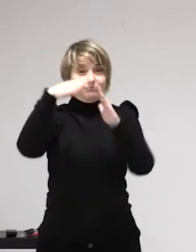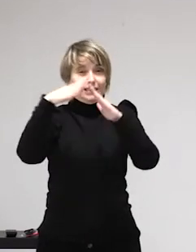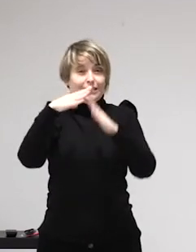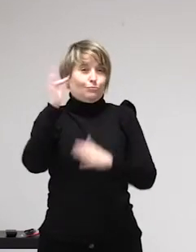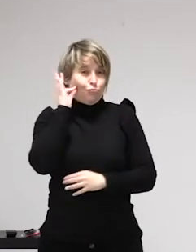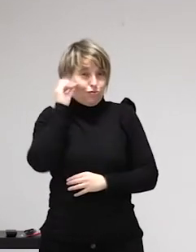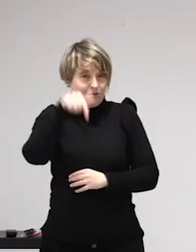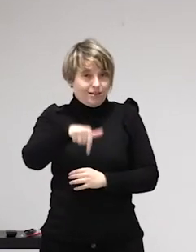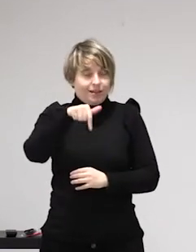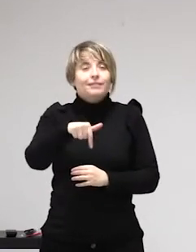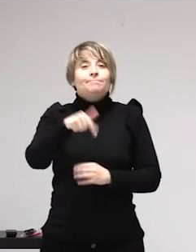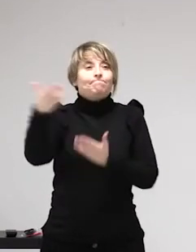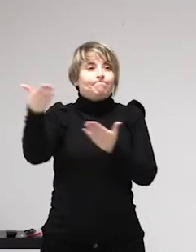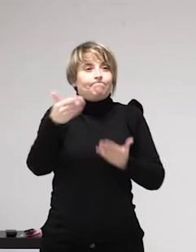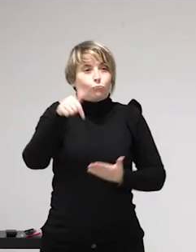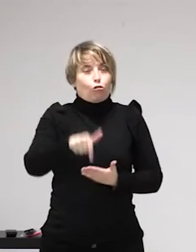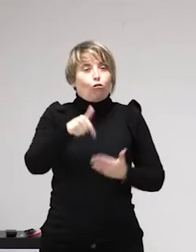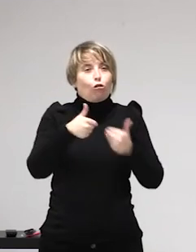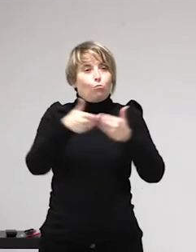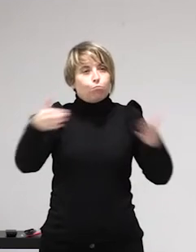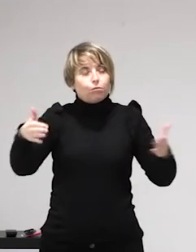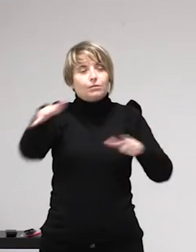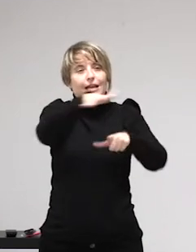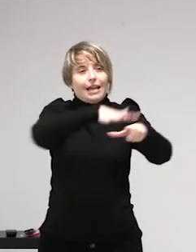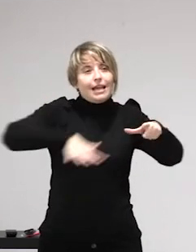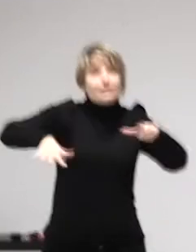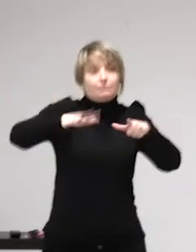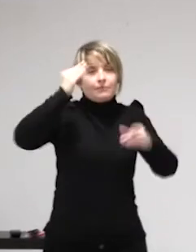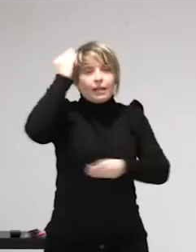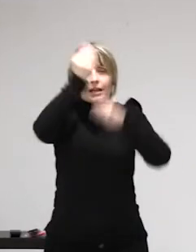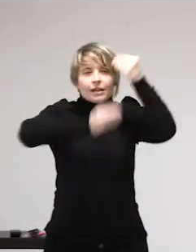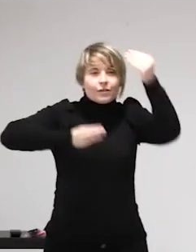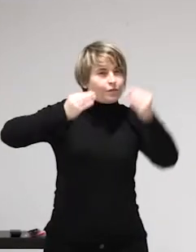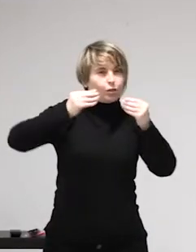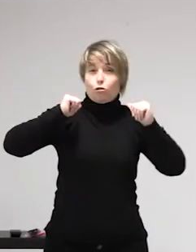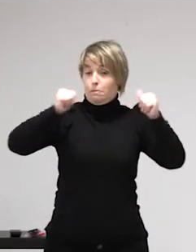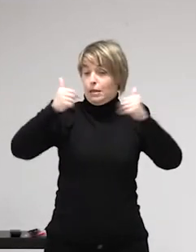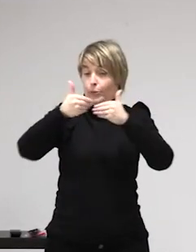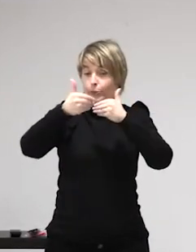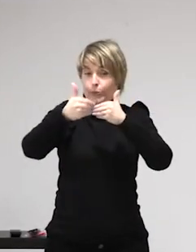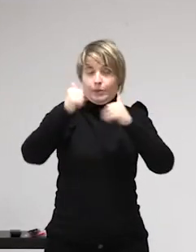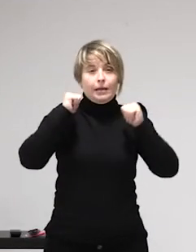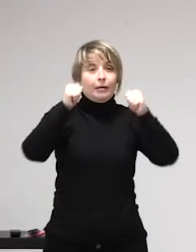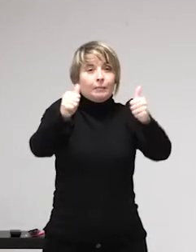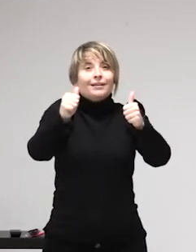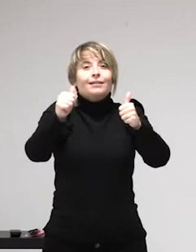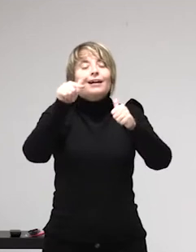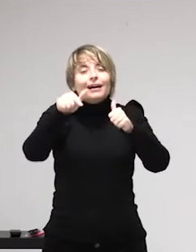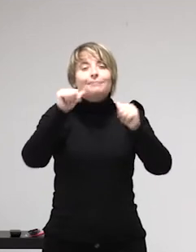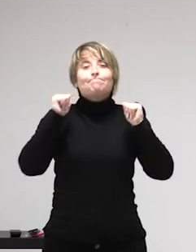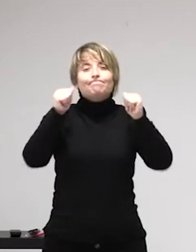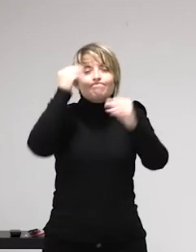Trabajo, explotación, víctima o trabajadora son dos de las visiones, posiciones antagónicas sobre el asunto